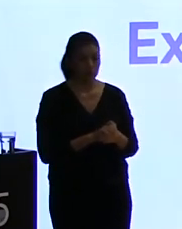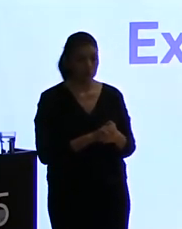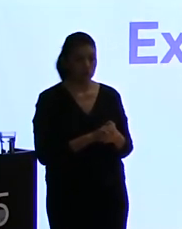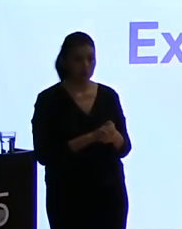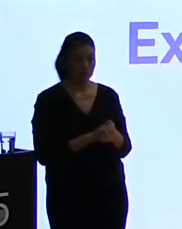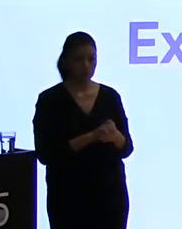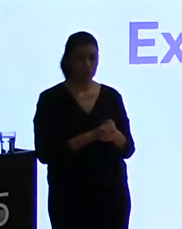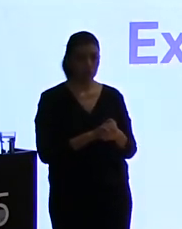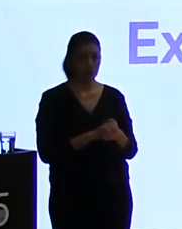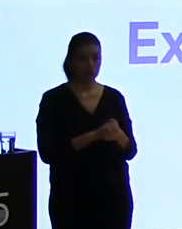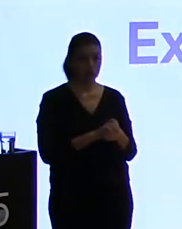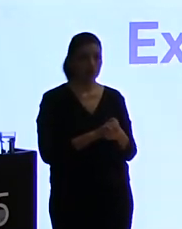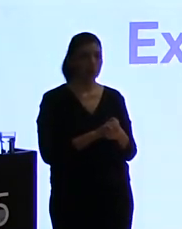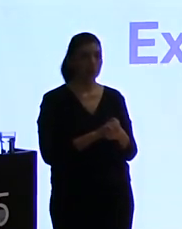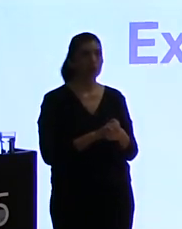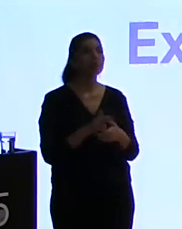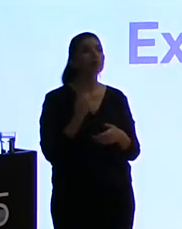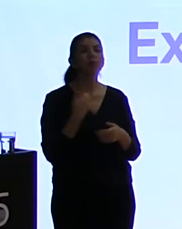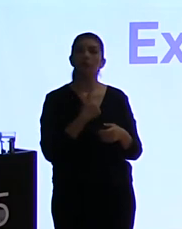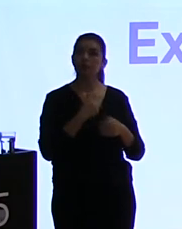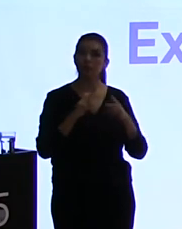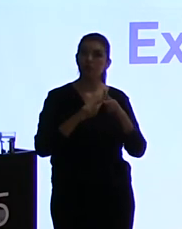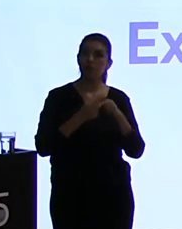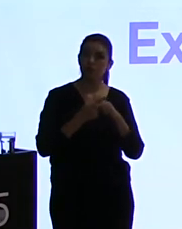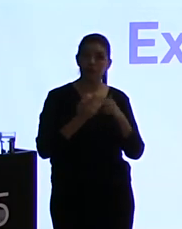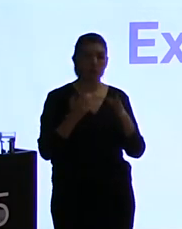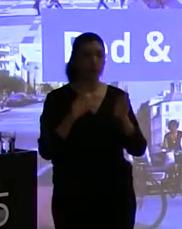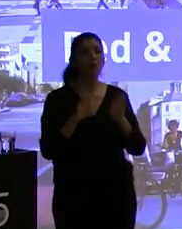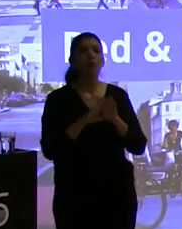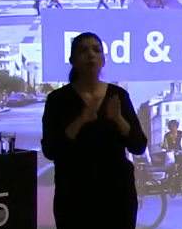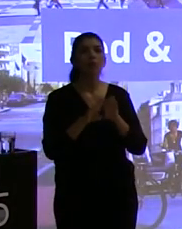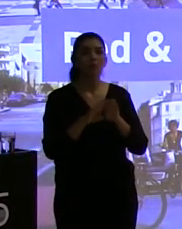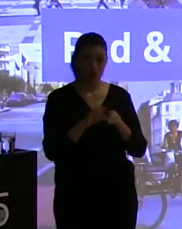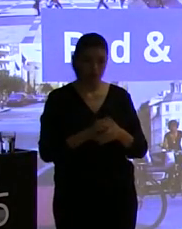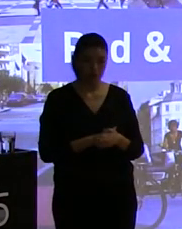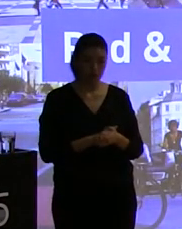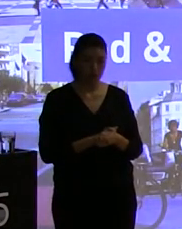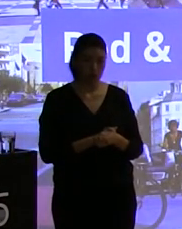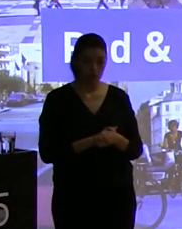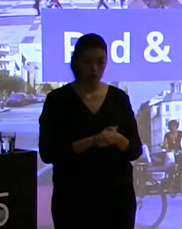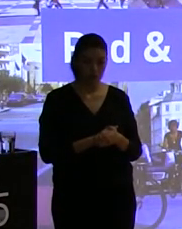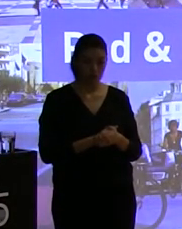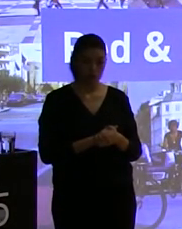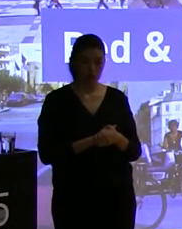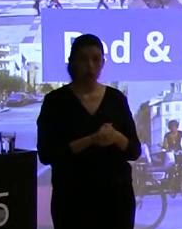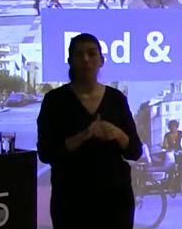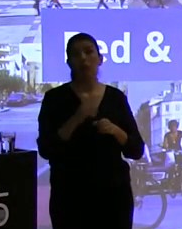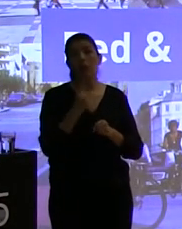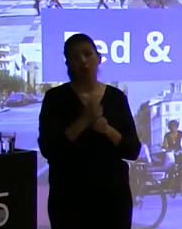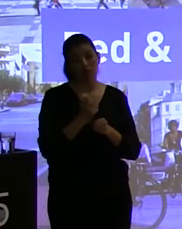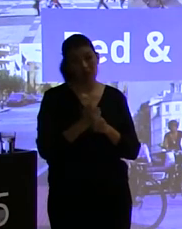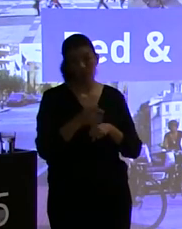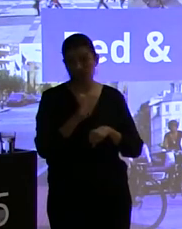Entonces para nosotros el punto de partida suele ser una transformación táctica de la infraestructura para el peatón y para la